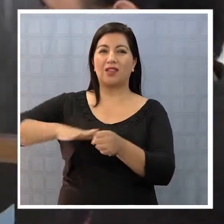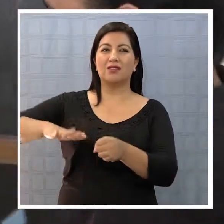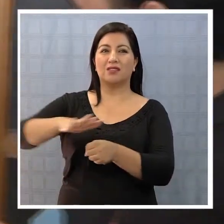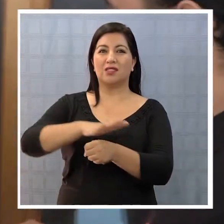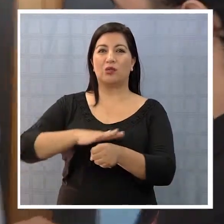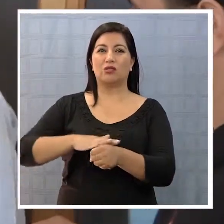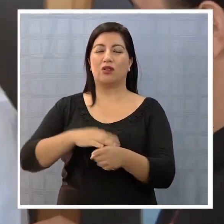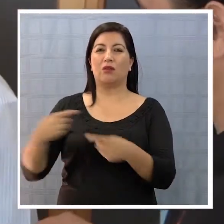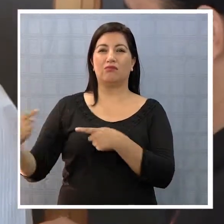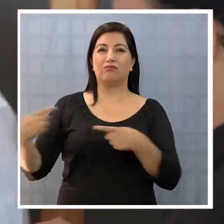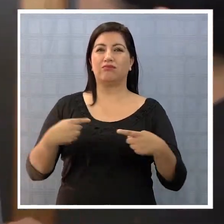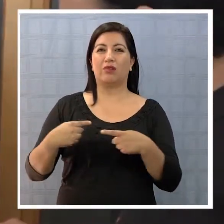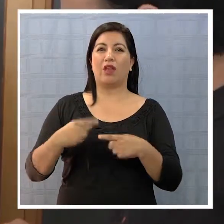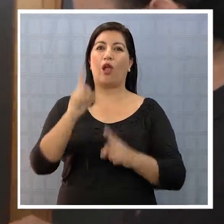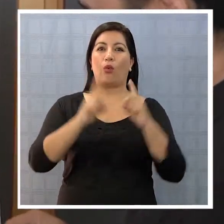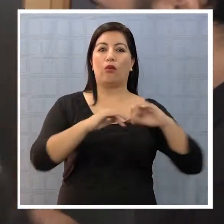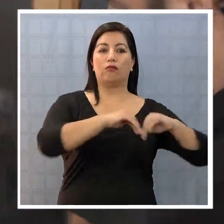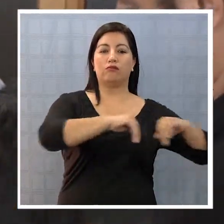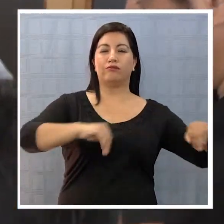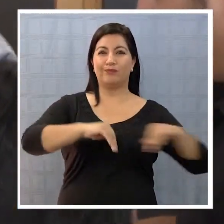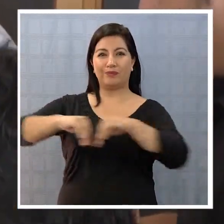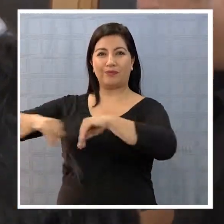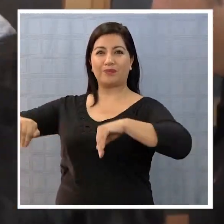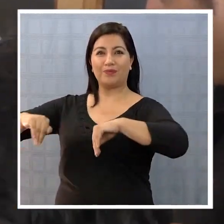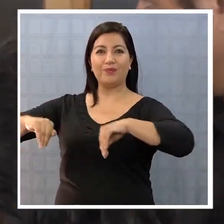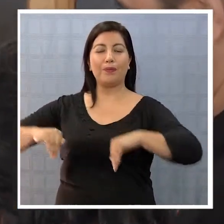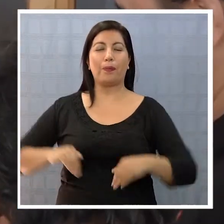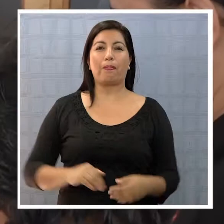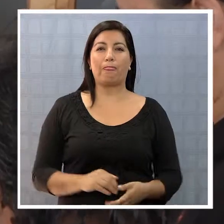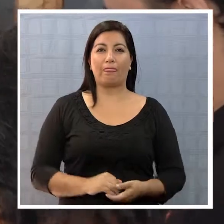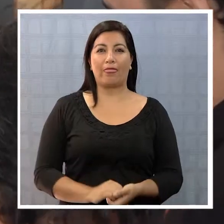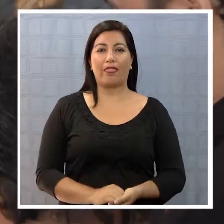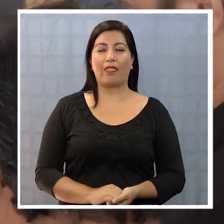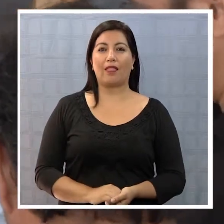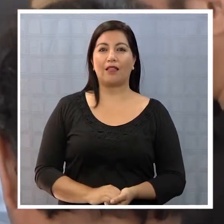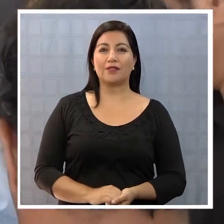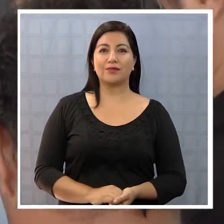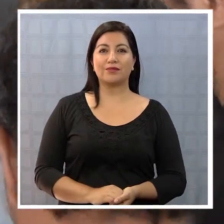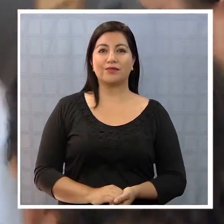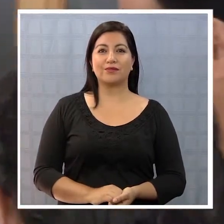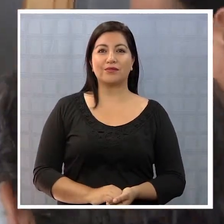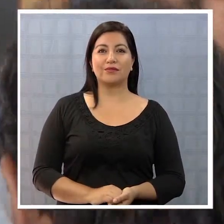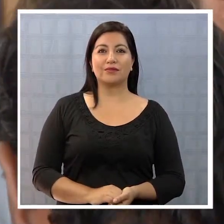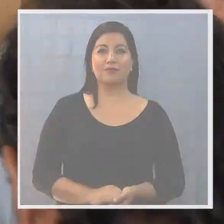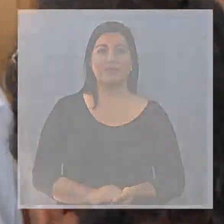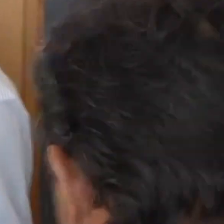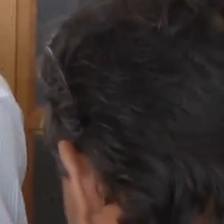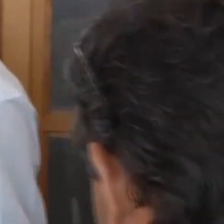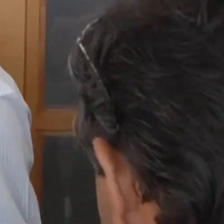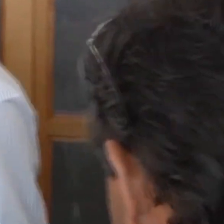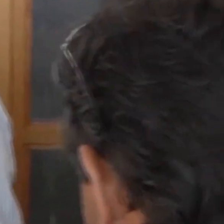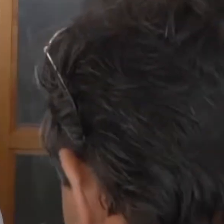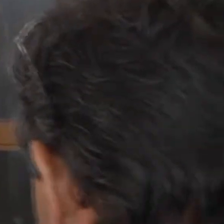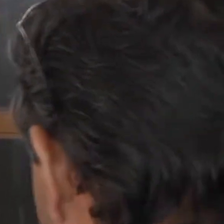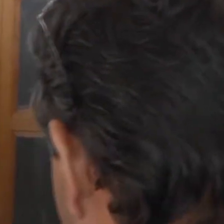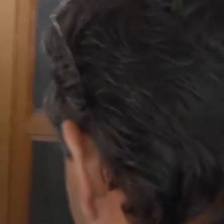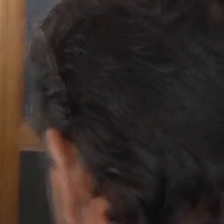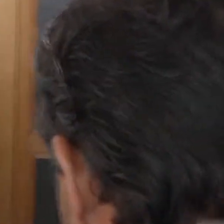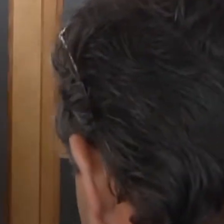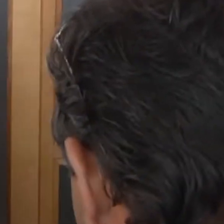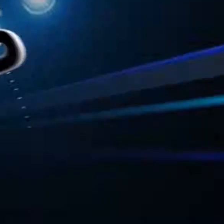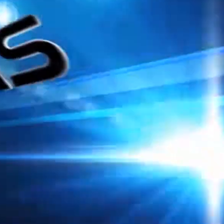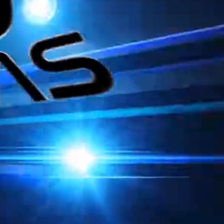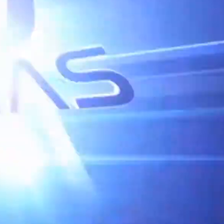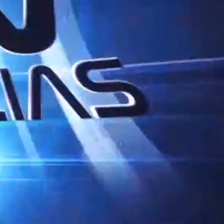se encuentra dividido. Vamos a empezar ahora, vamos a empezar a participar, representando el terreno con la gente que es la que nos necesita para que